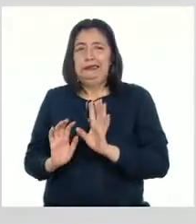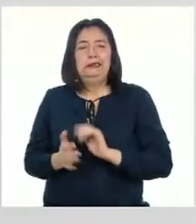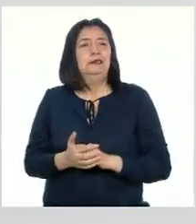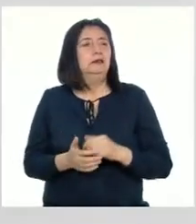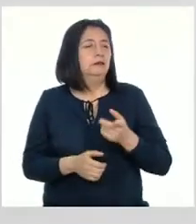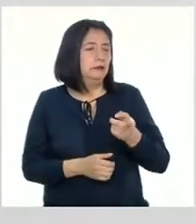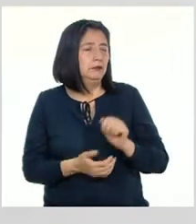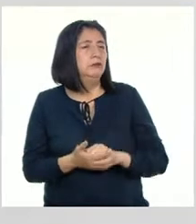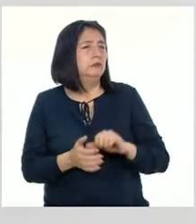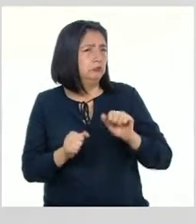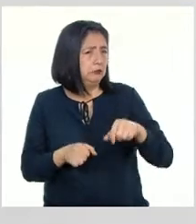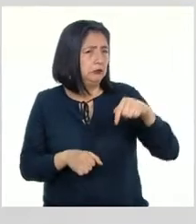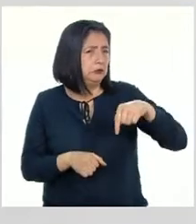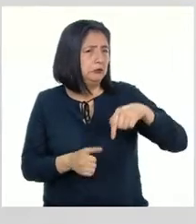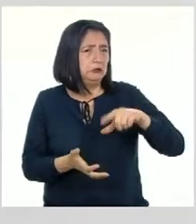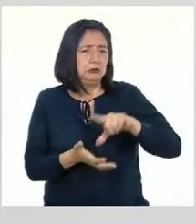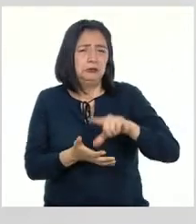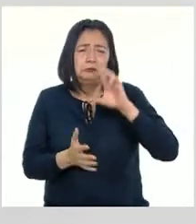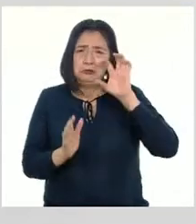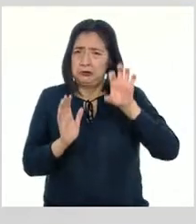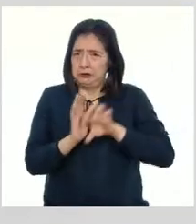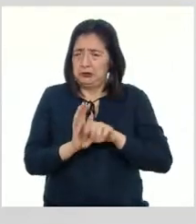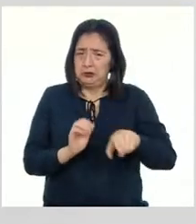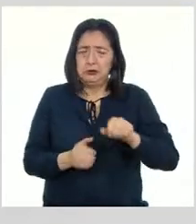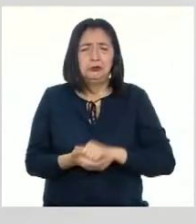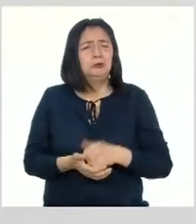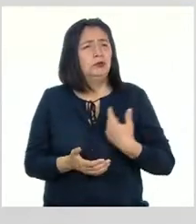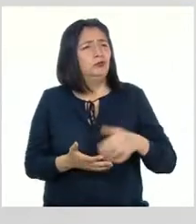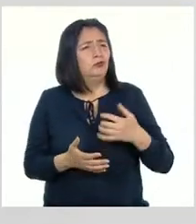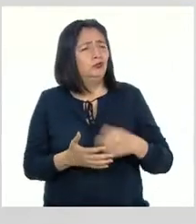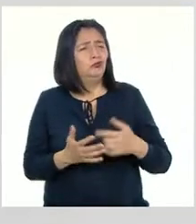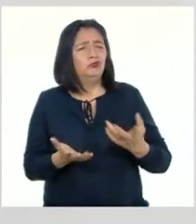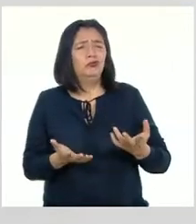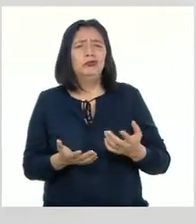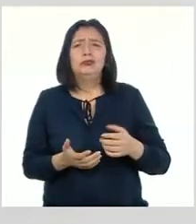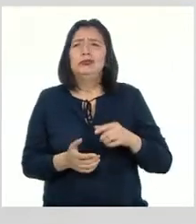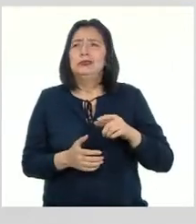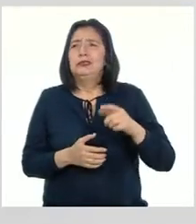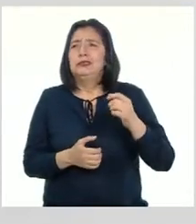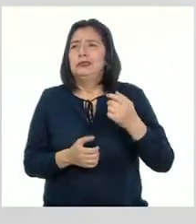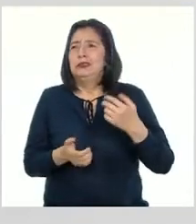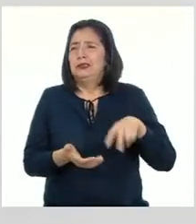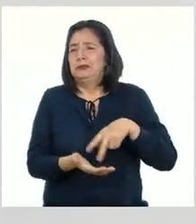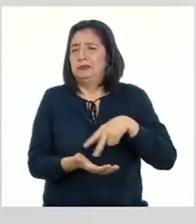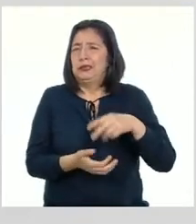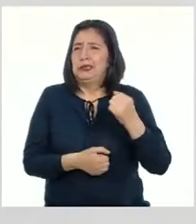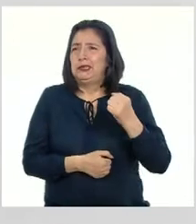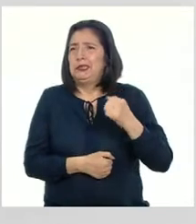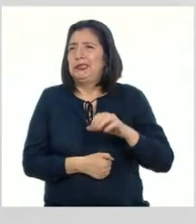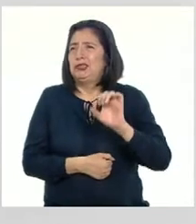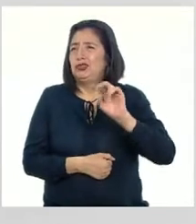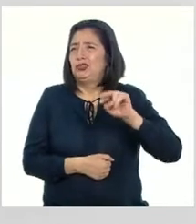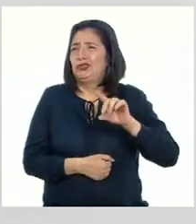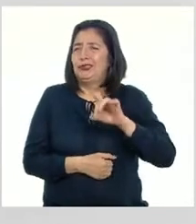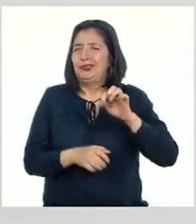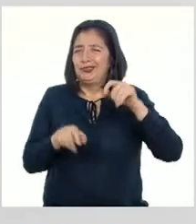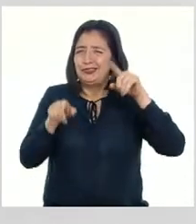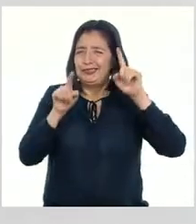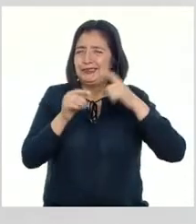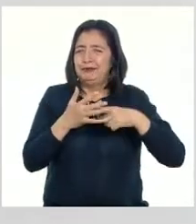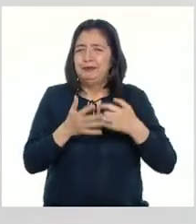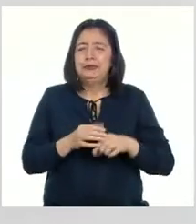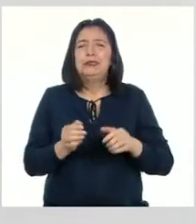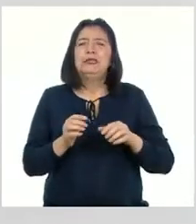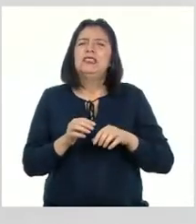Pues, aquí en Lima, por ejemplo, se popularizó el Son de los Diablos Una danza para acompañar las